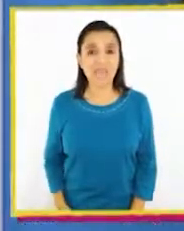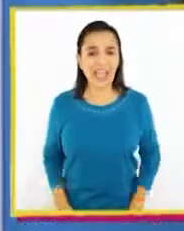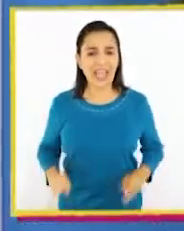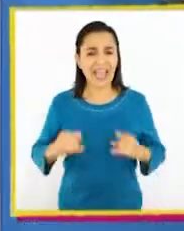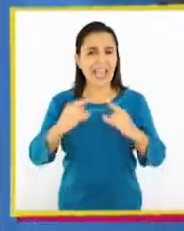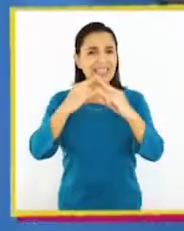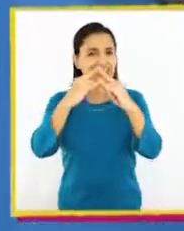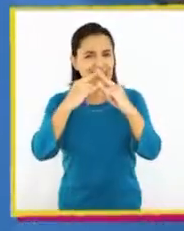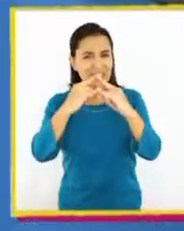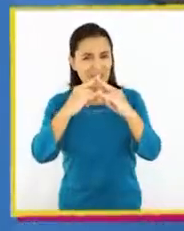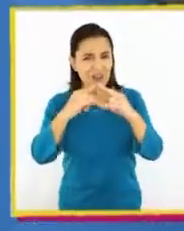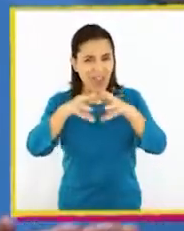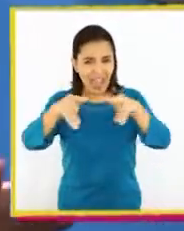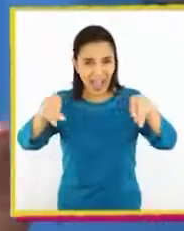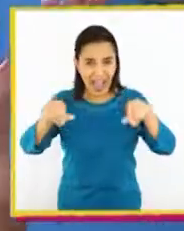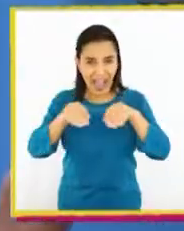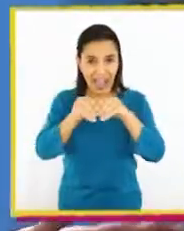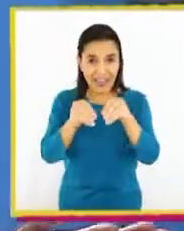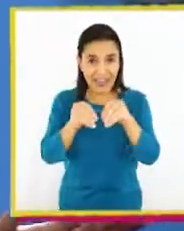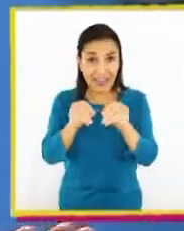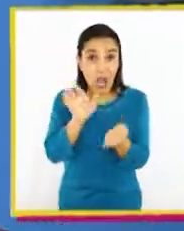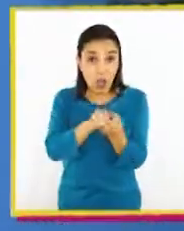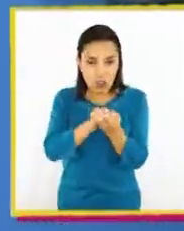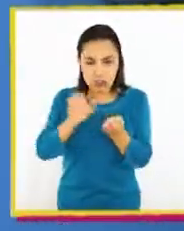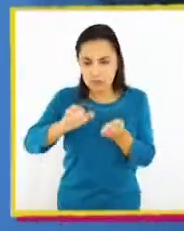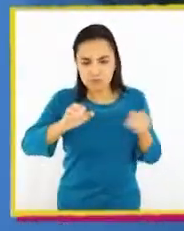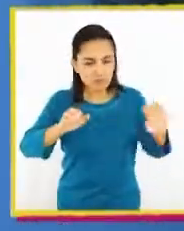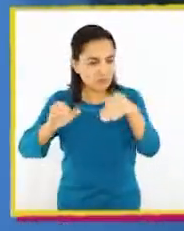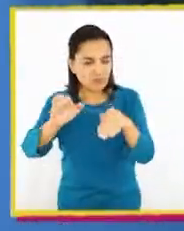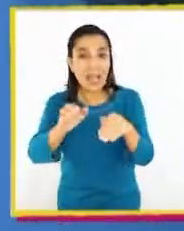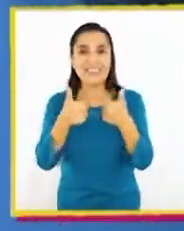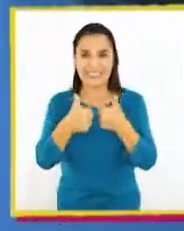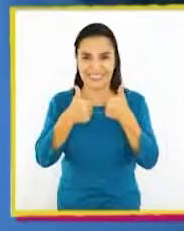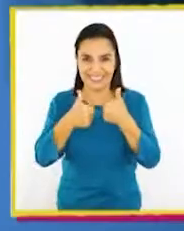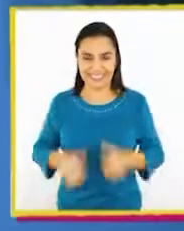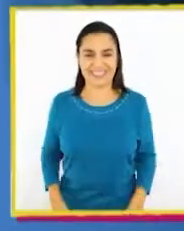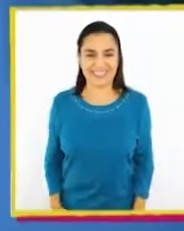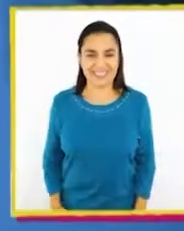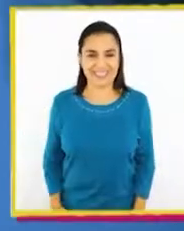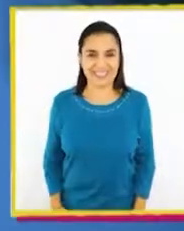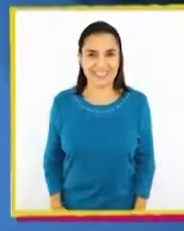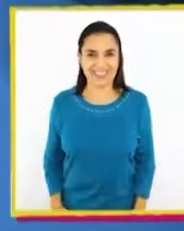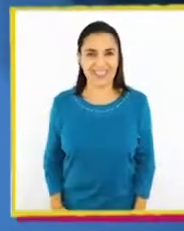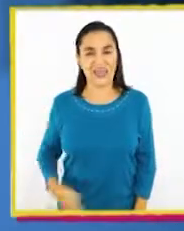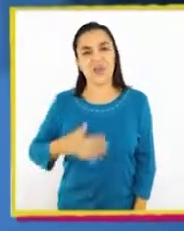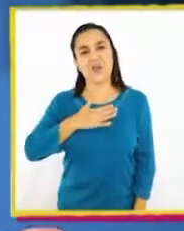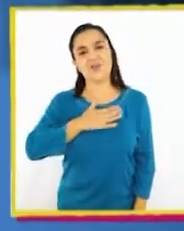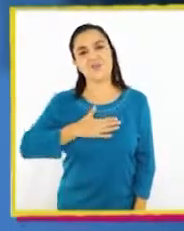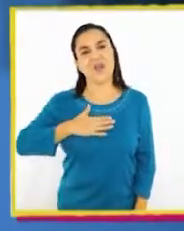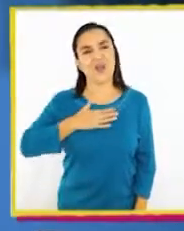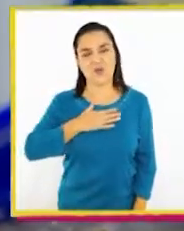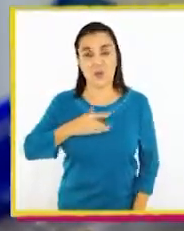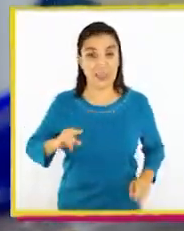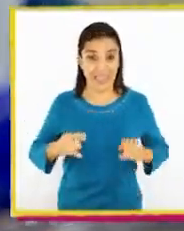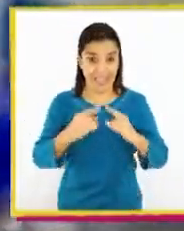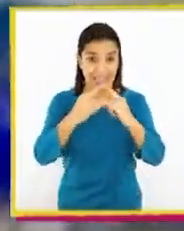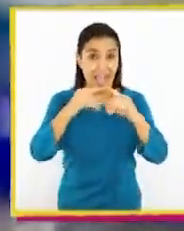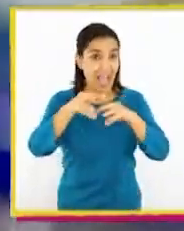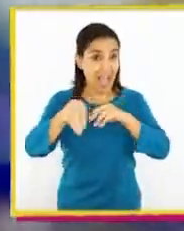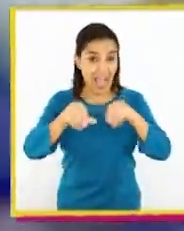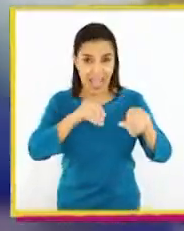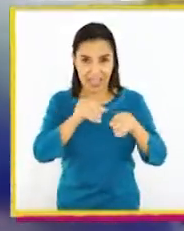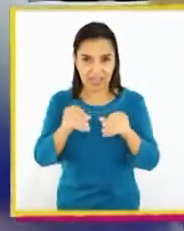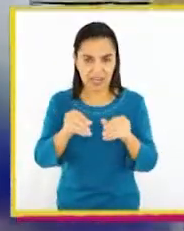¡Castillos de arena! Adornado con conchitas. Sí, muy bien. Me encanta hacer castillos de arena.